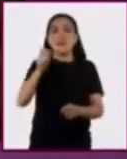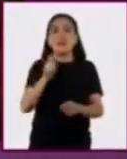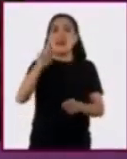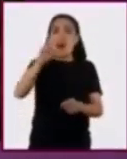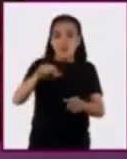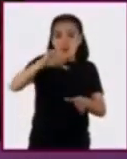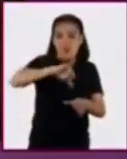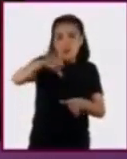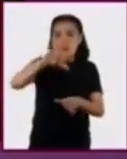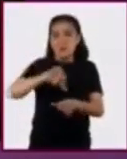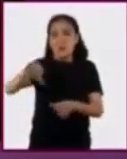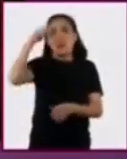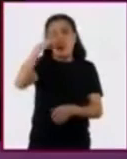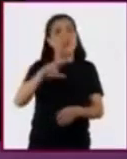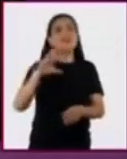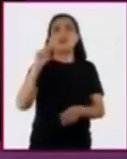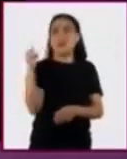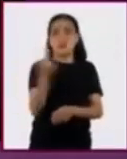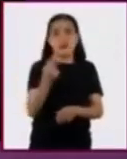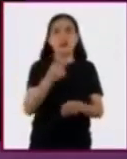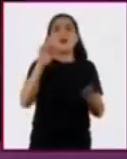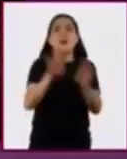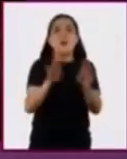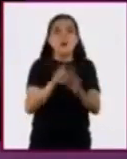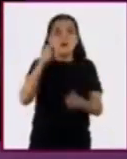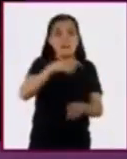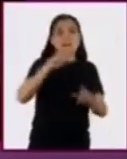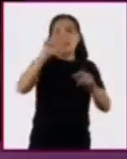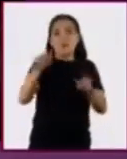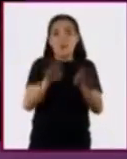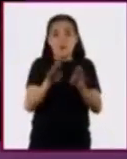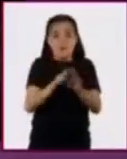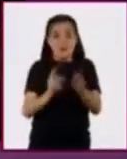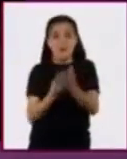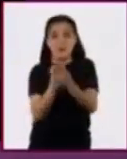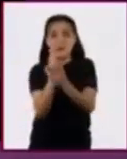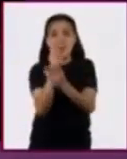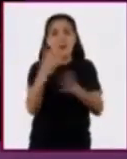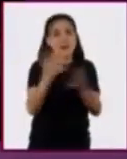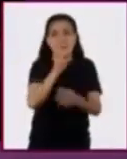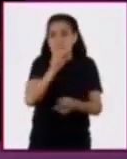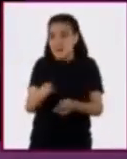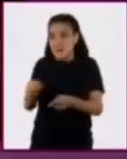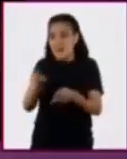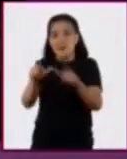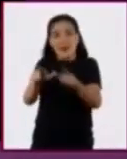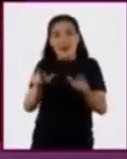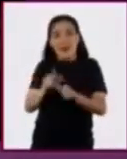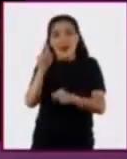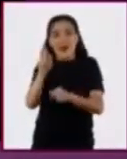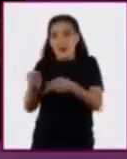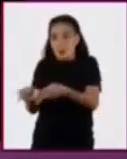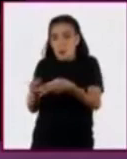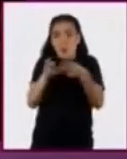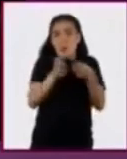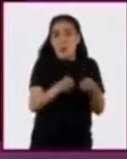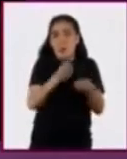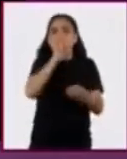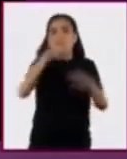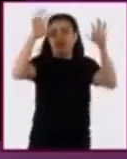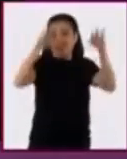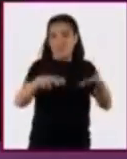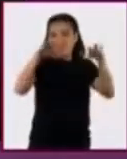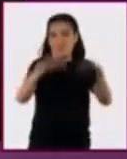y sin necesidad de riego, ya que la planta toma el agua que necesita del mismo canal y de la